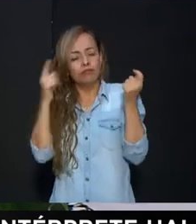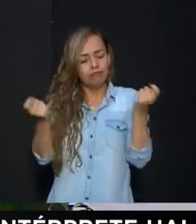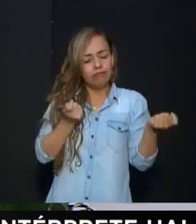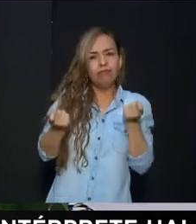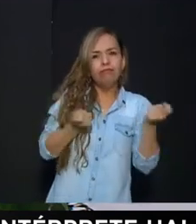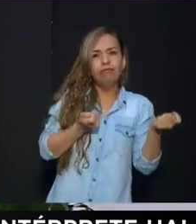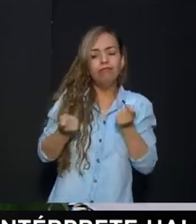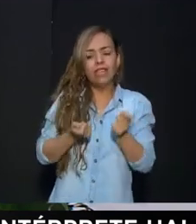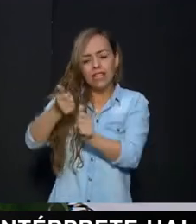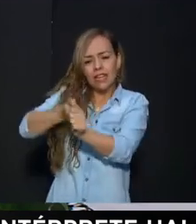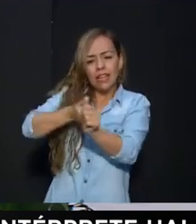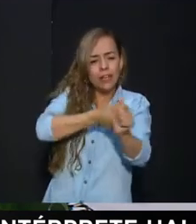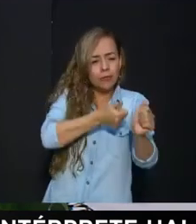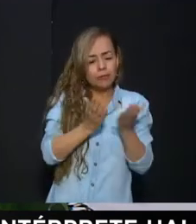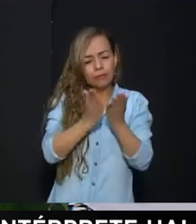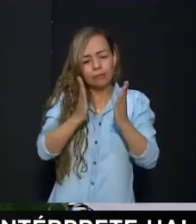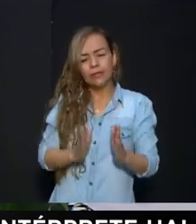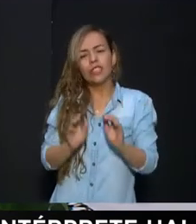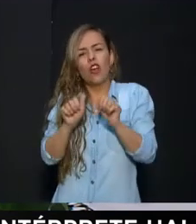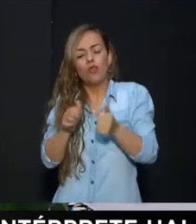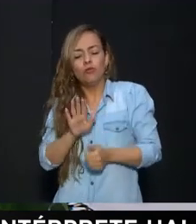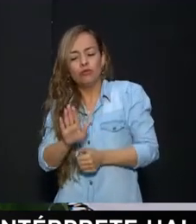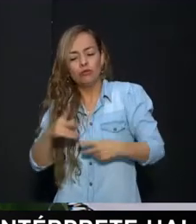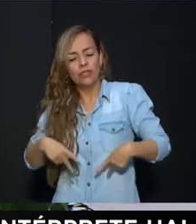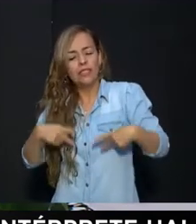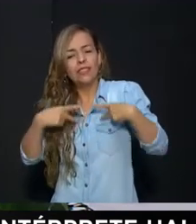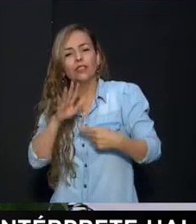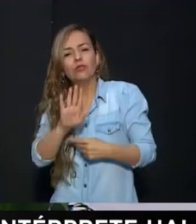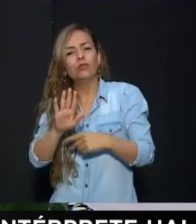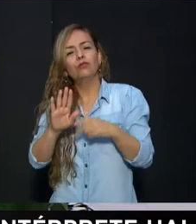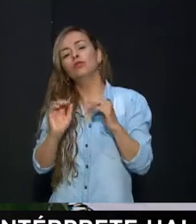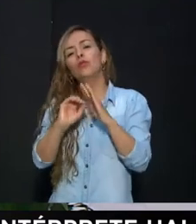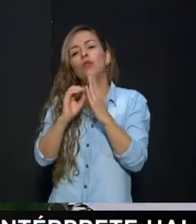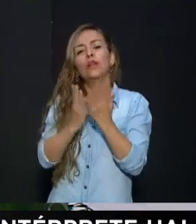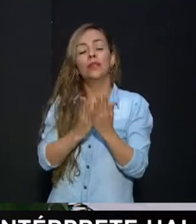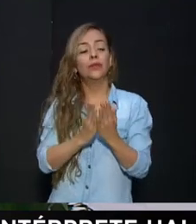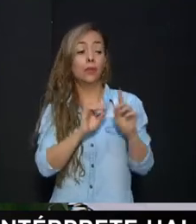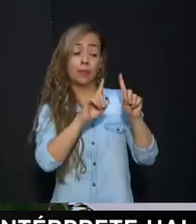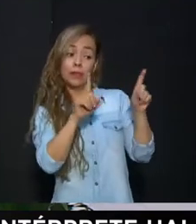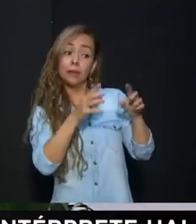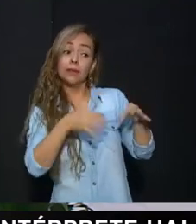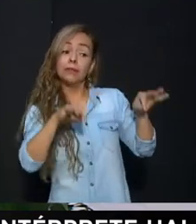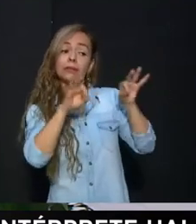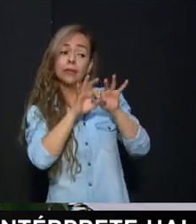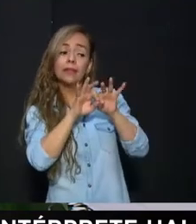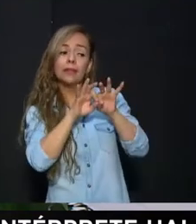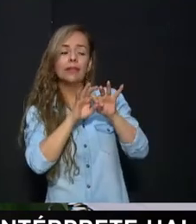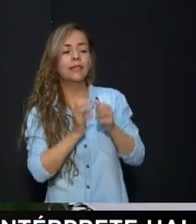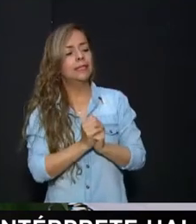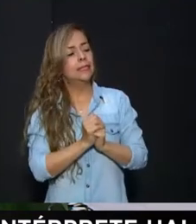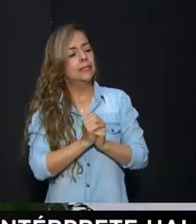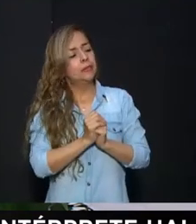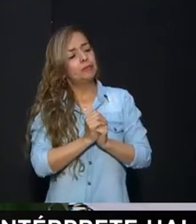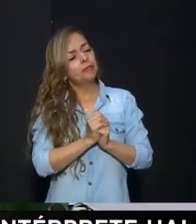que se vive o de las vidas de esos estudiantes que tiene a cargo en su institución. Hay un tema muy importante y es, ¿qué